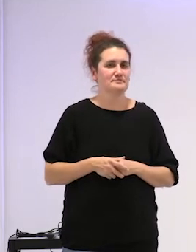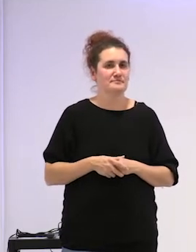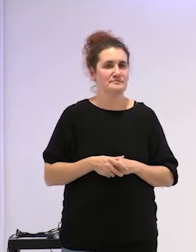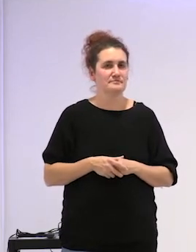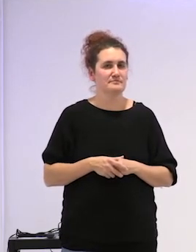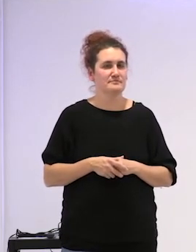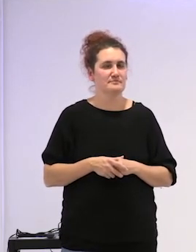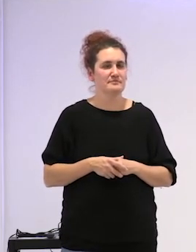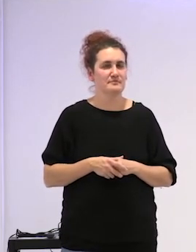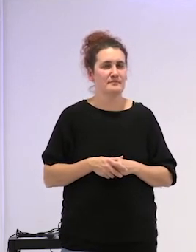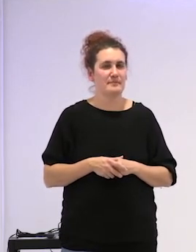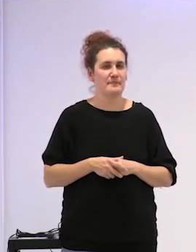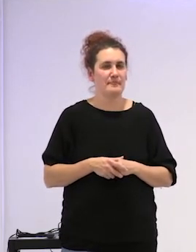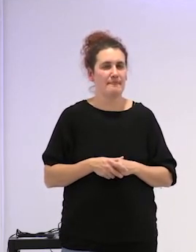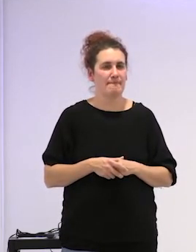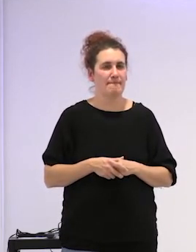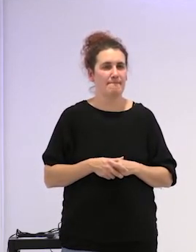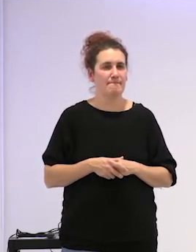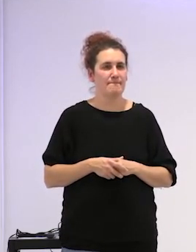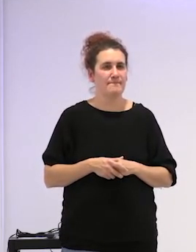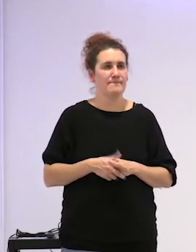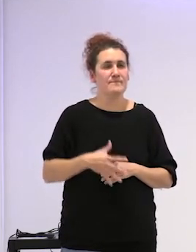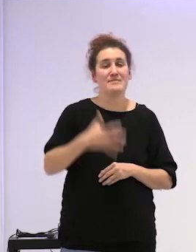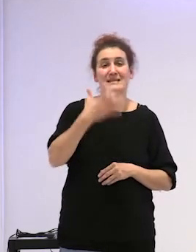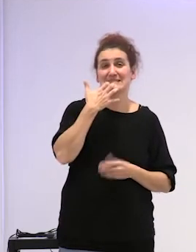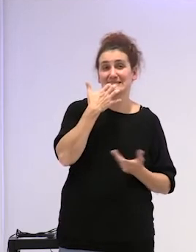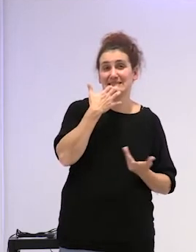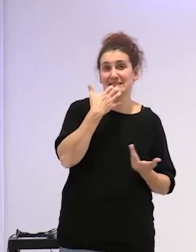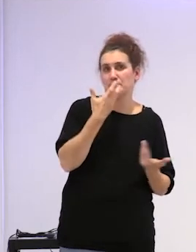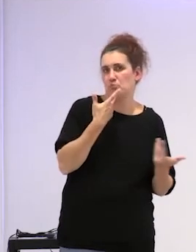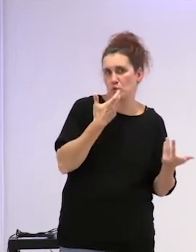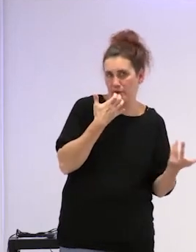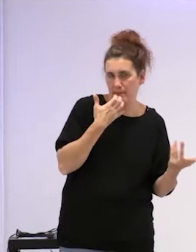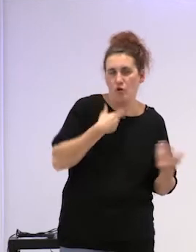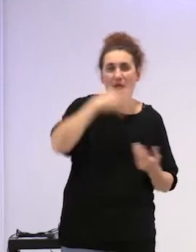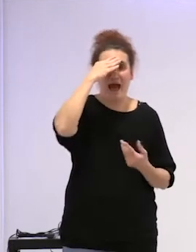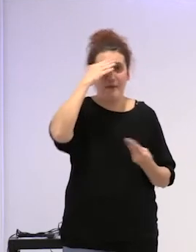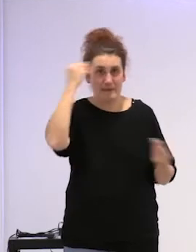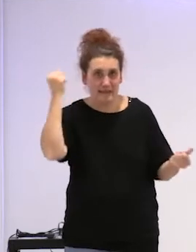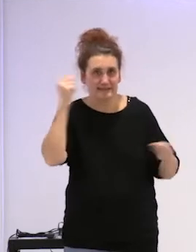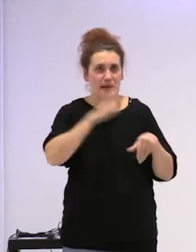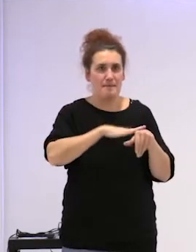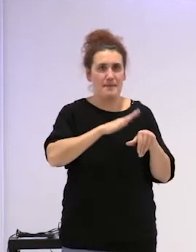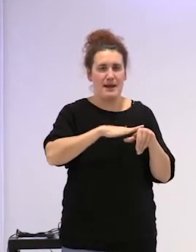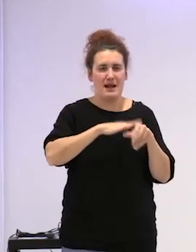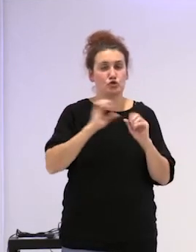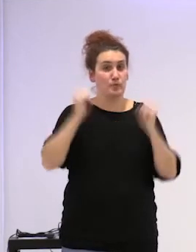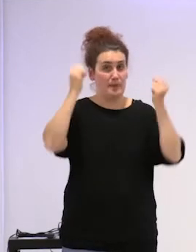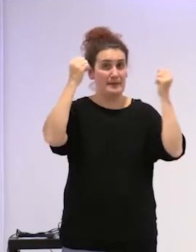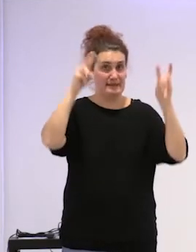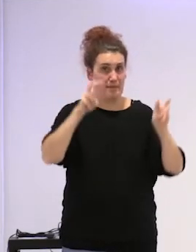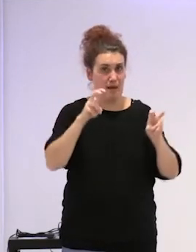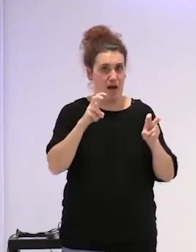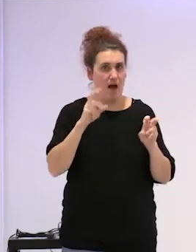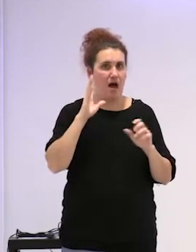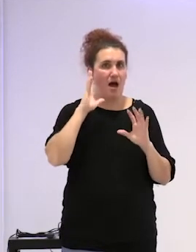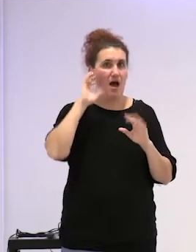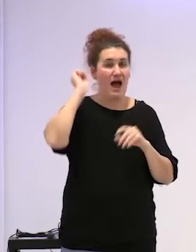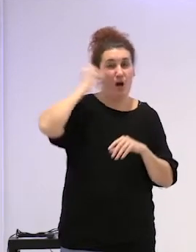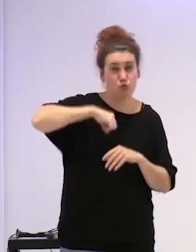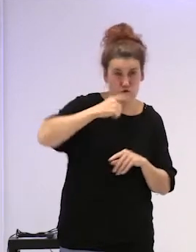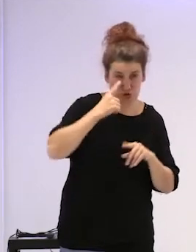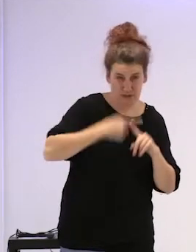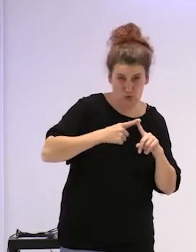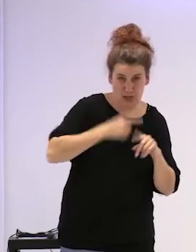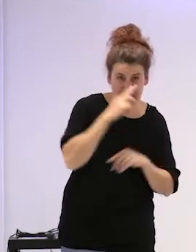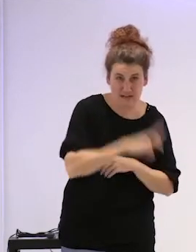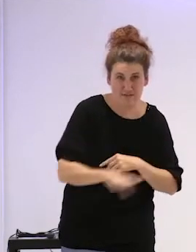si cogemos como ejemplo la amnesia para poder sobrevivir a los abusos sexuales en la infancia entonces el